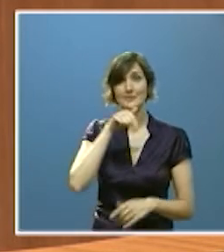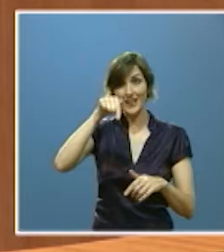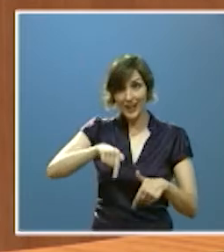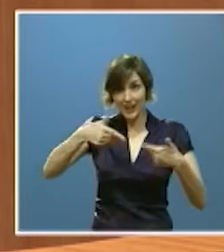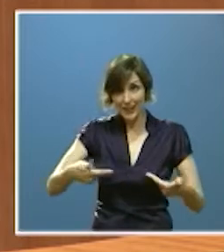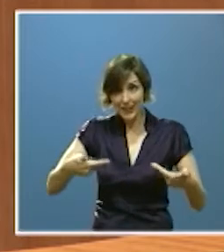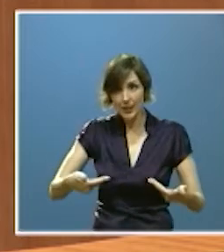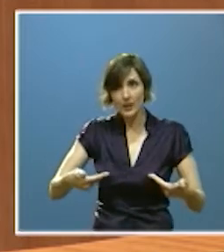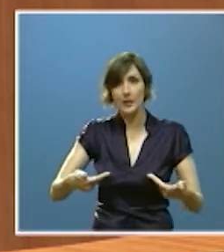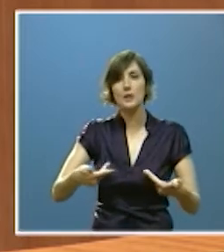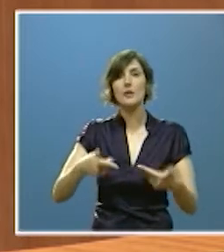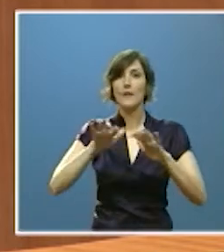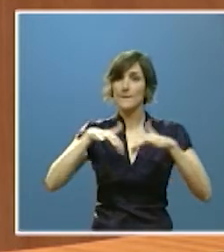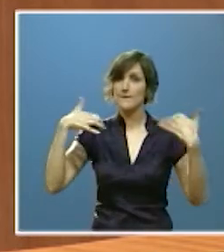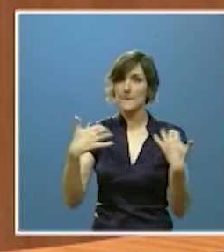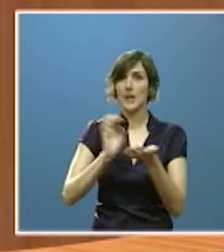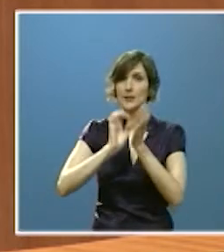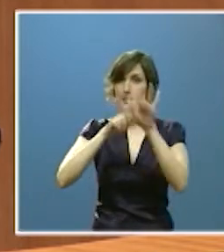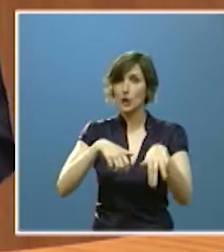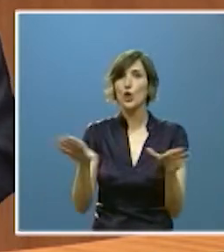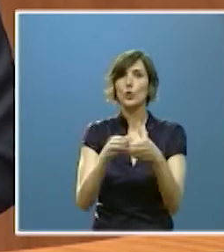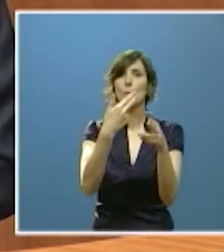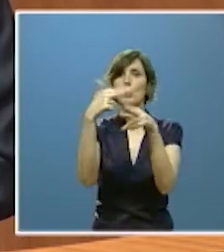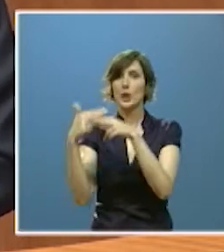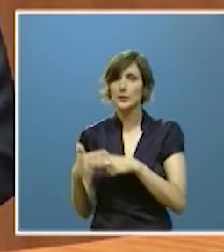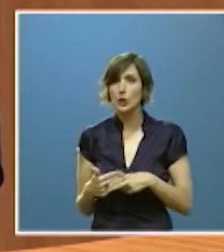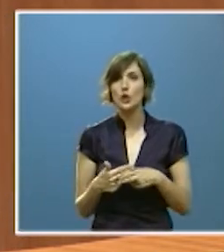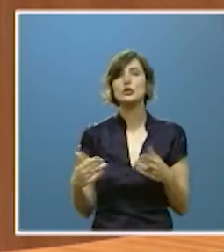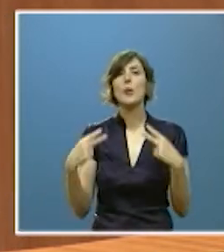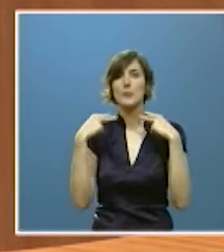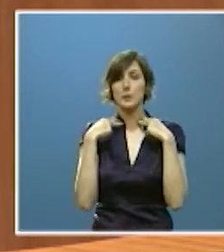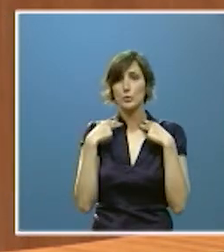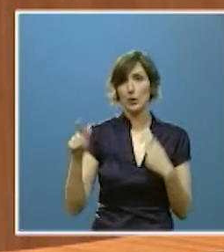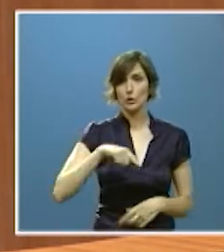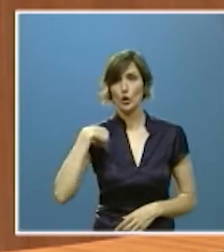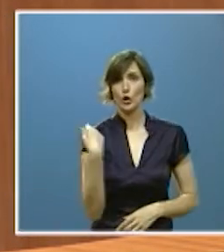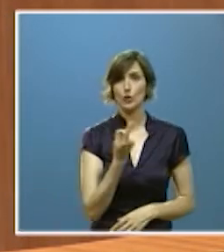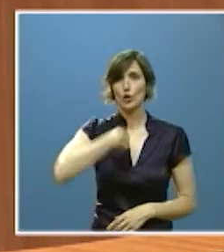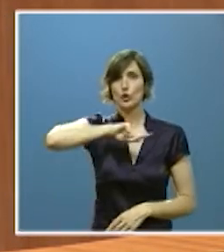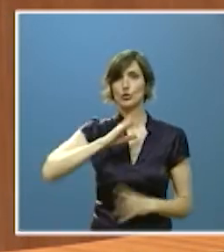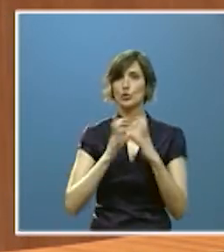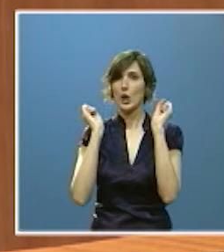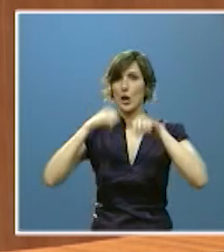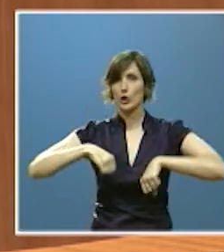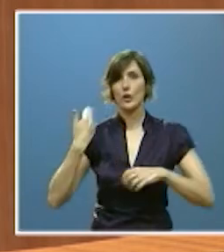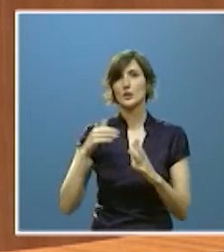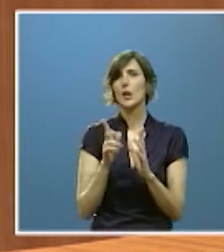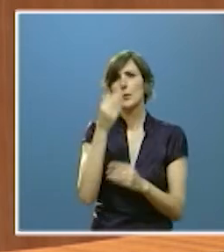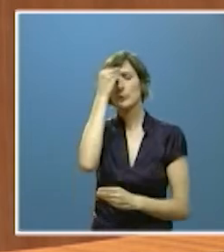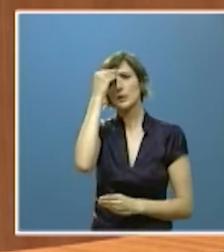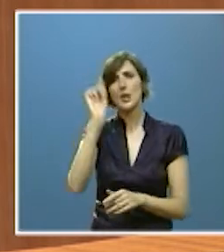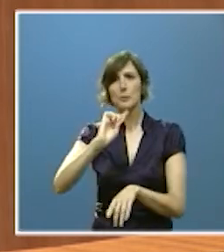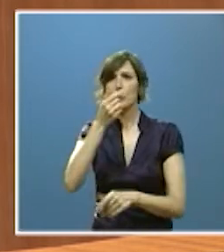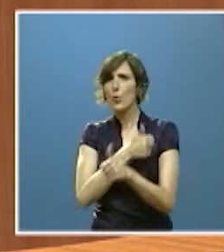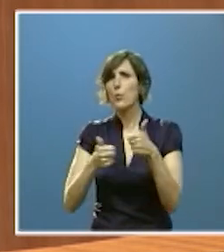en esta Cámara en Castilla y León los grupos políticos los grupos parlamentarios hemos acordado hemos convenido en la urgencia